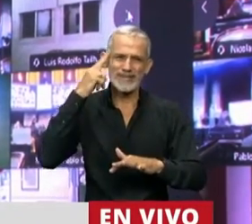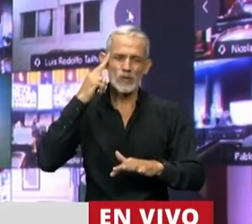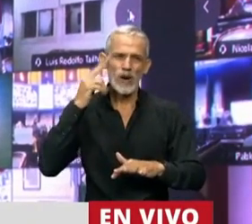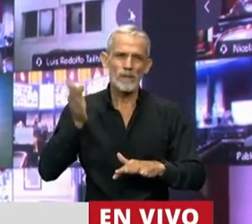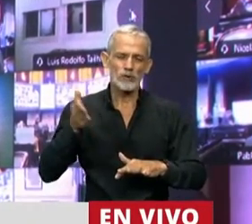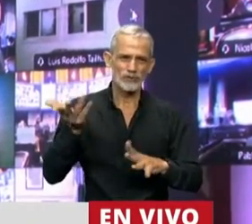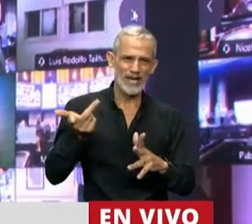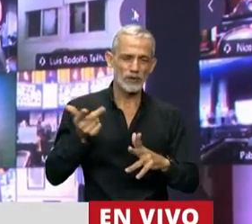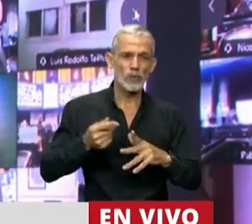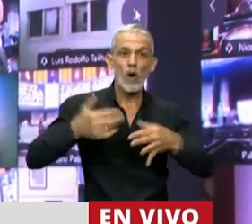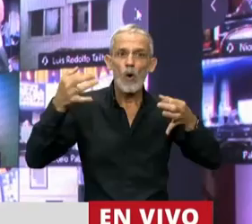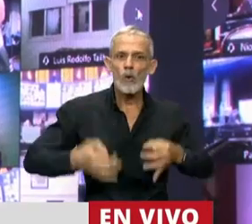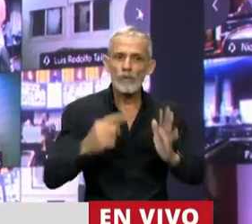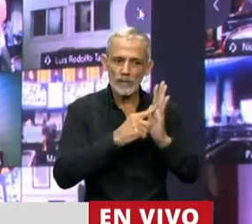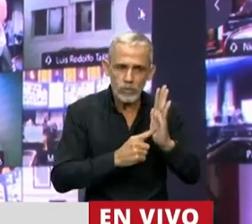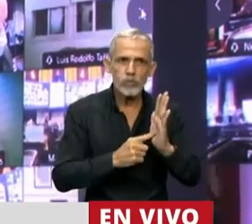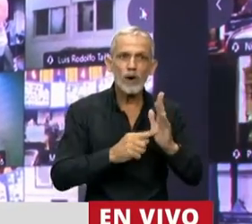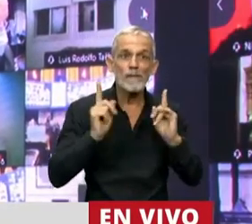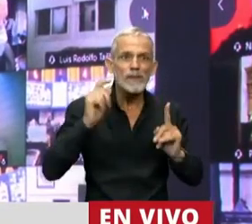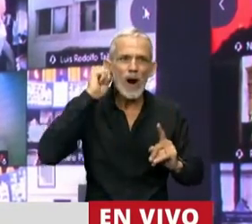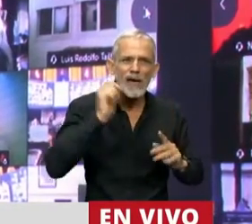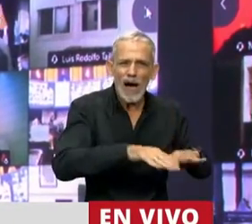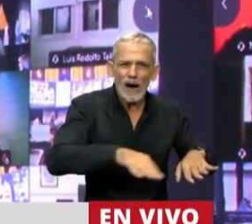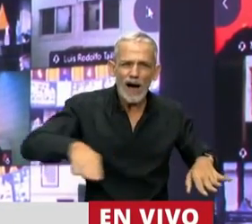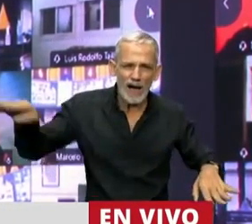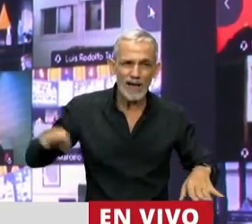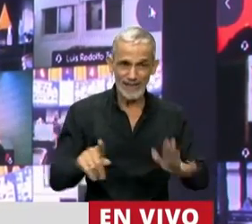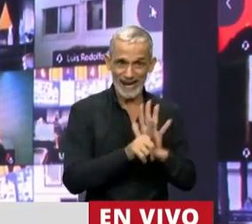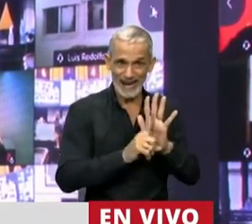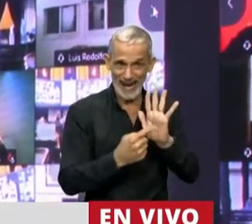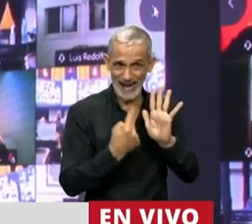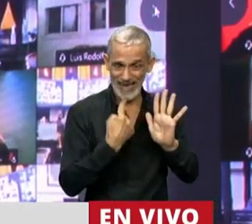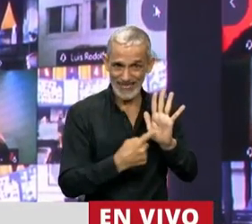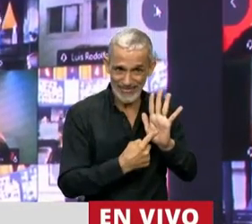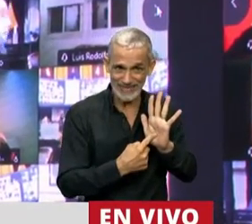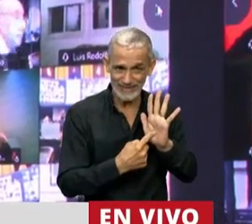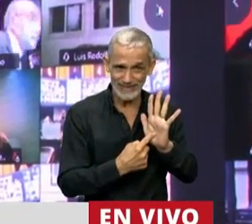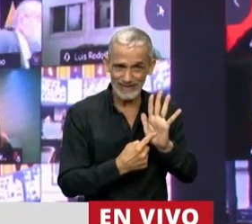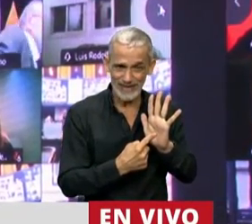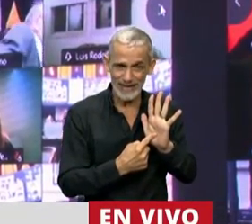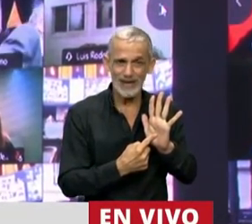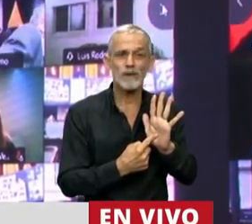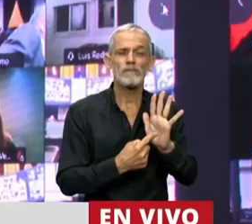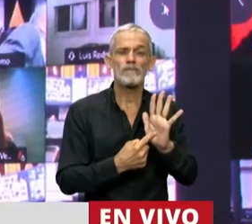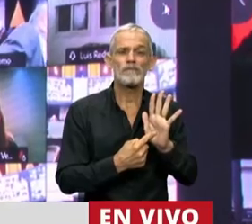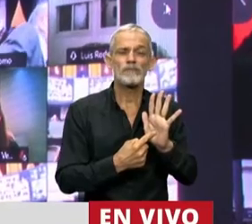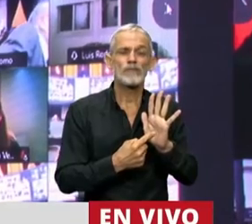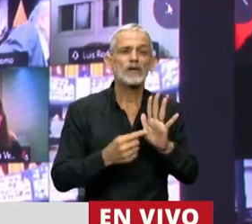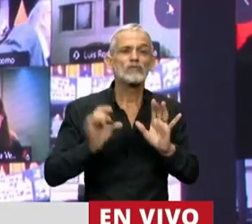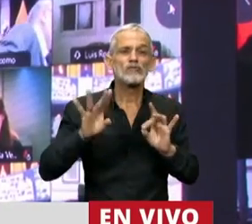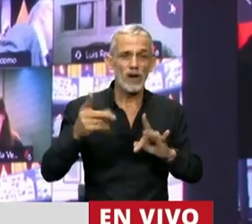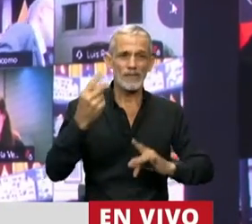cumpliendo esa trayectoria a la que hace referencia esta ley es justamente